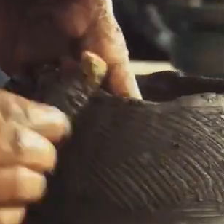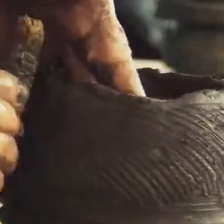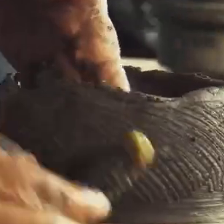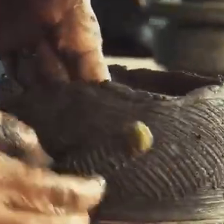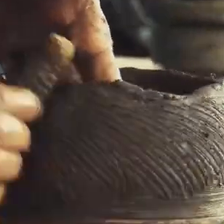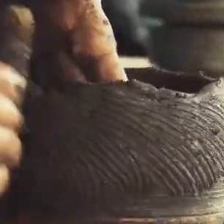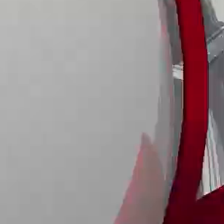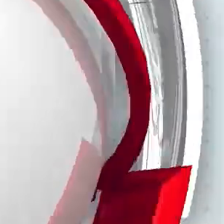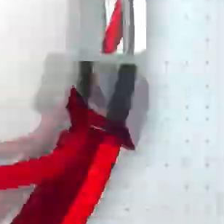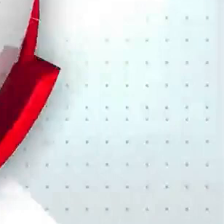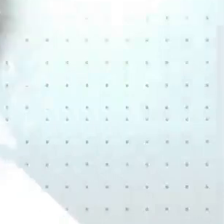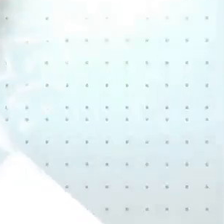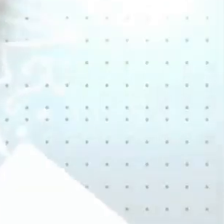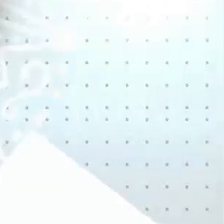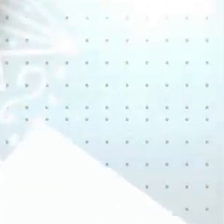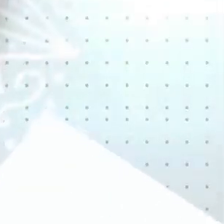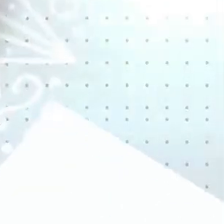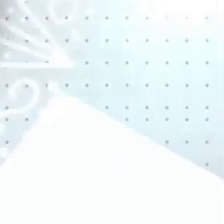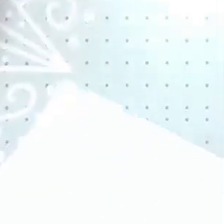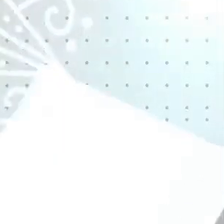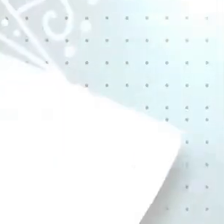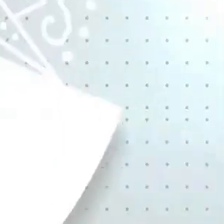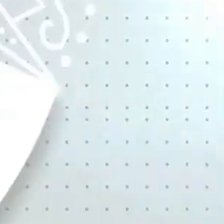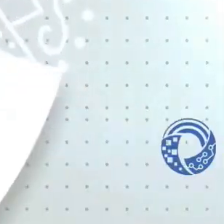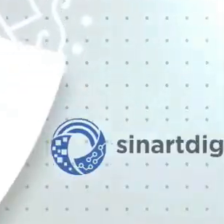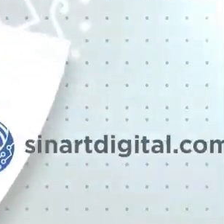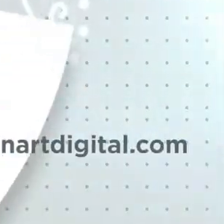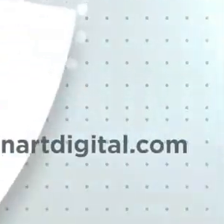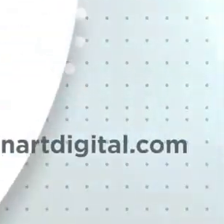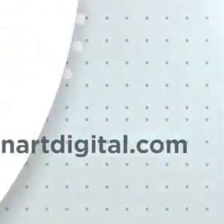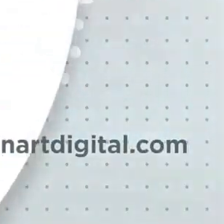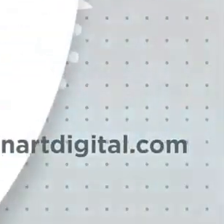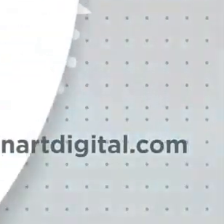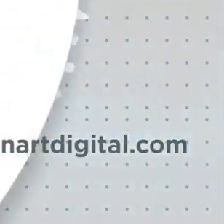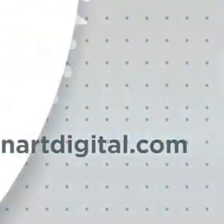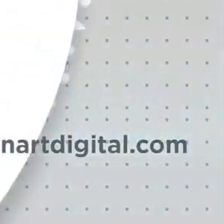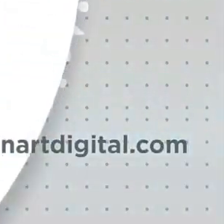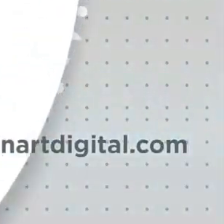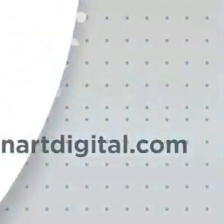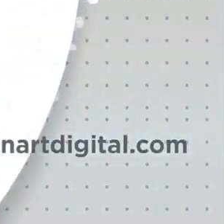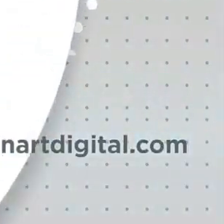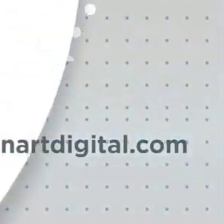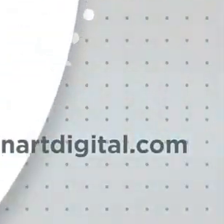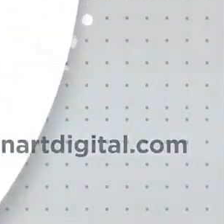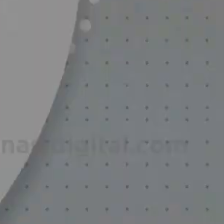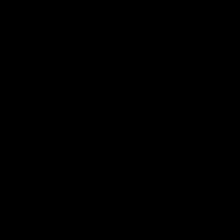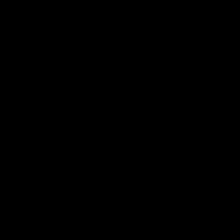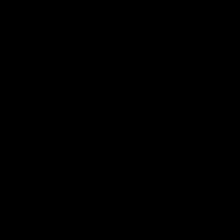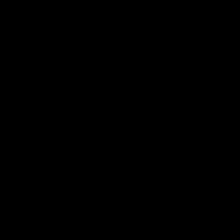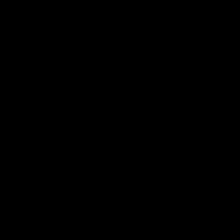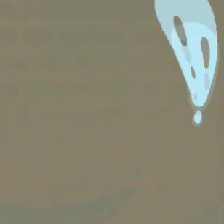costarricense somos canal 13 nuestro canal